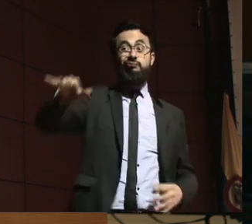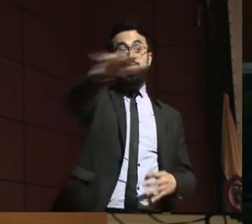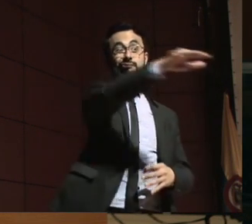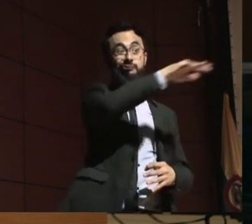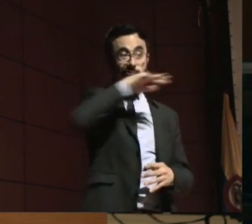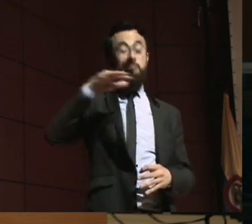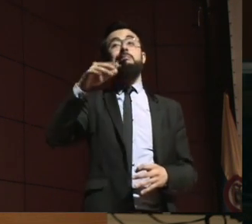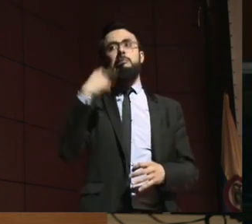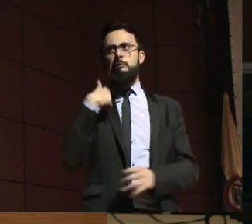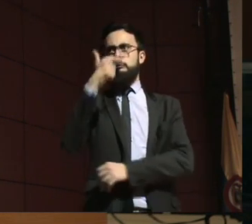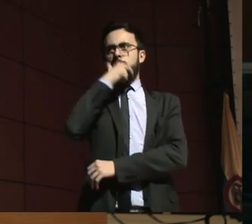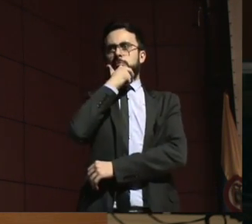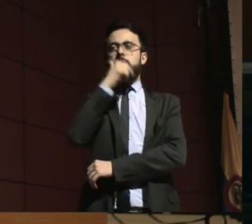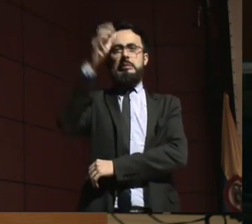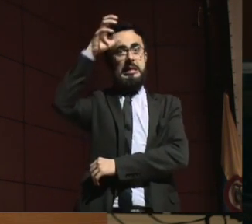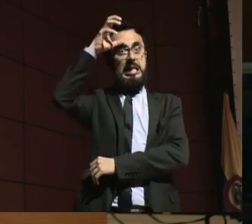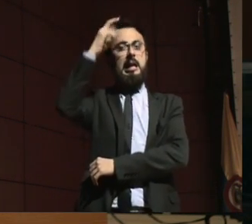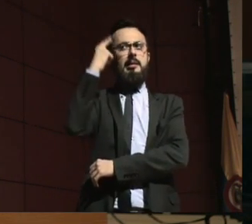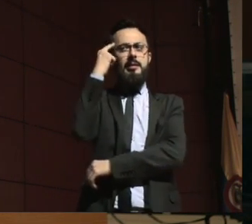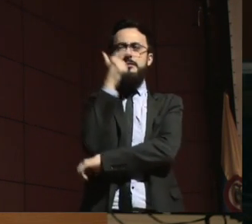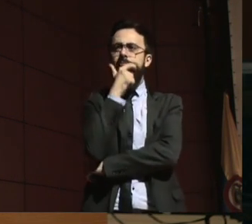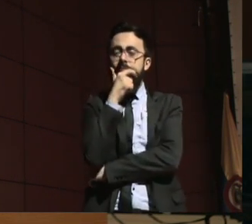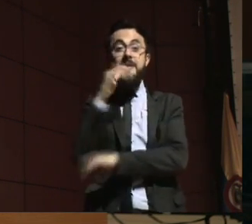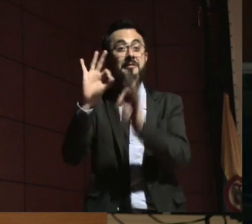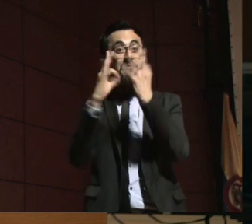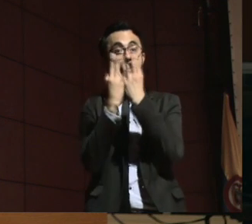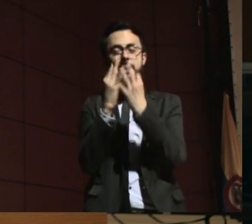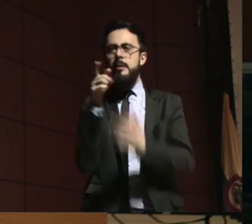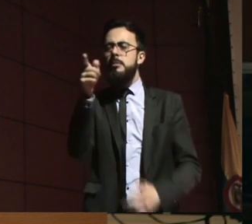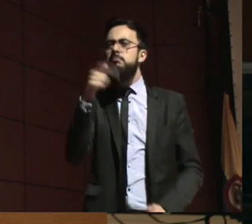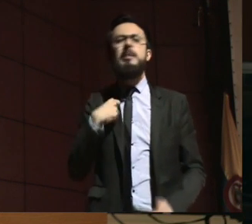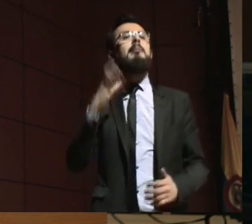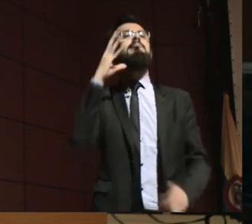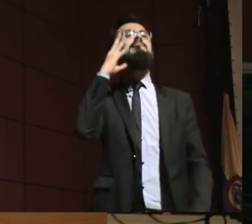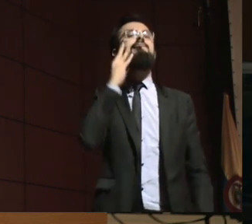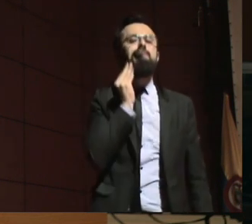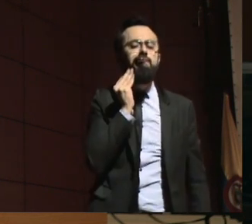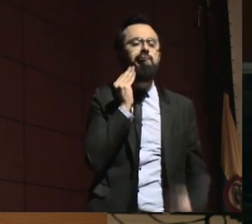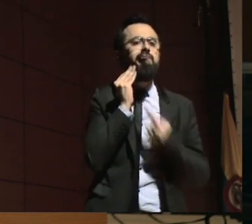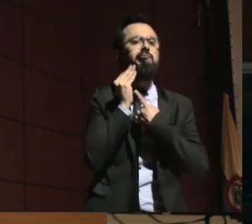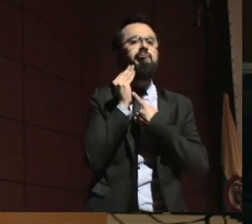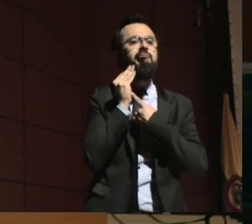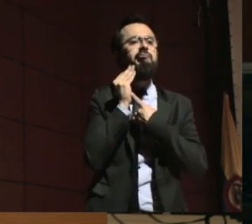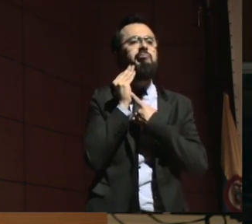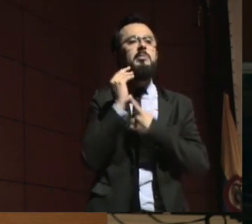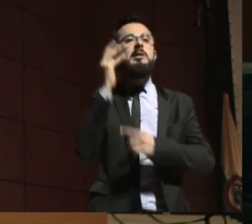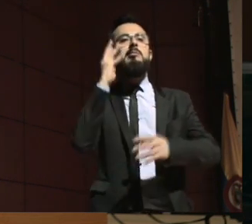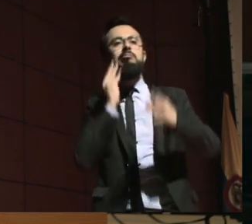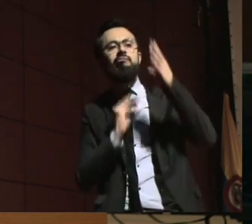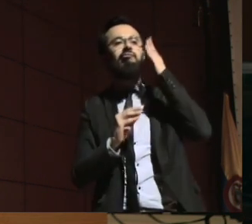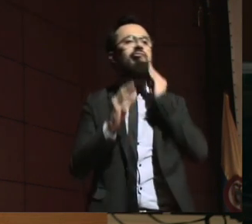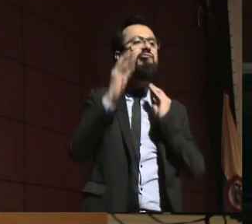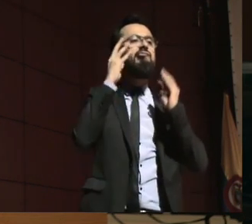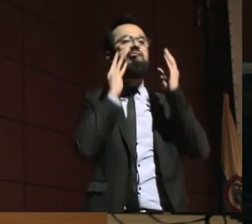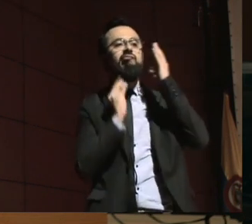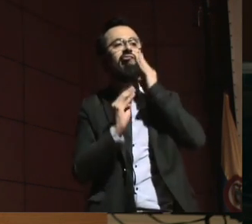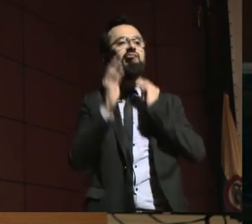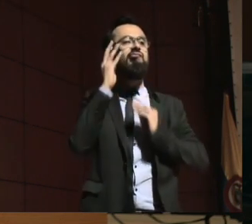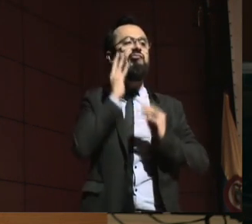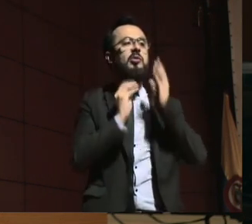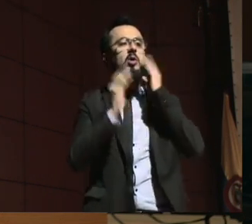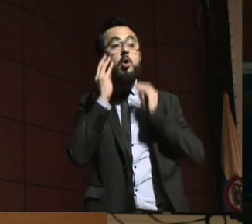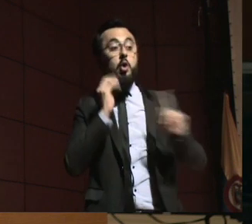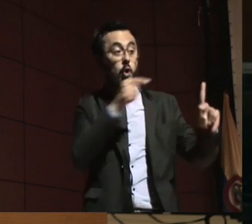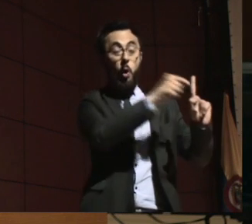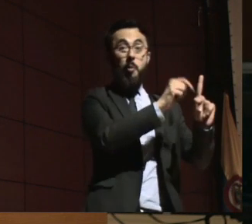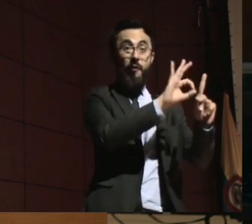requieren de más apoyos. Las familias tienen unos saberes allí de interpretación de la voluntad